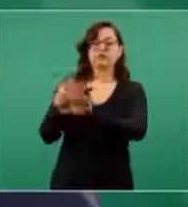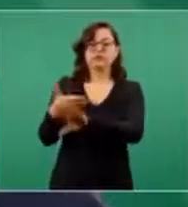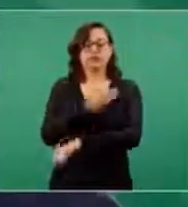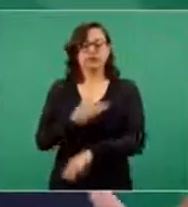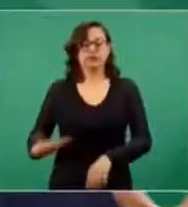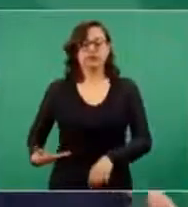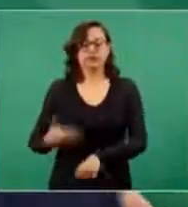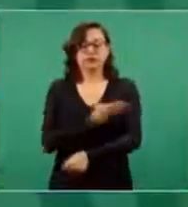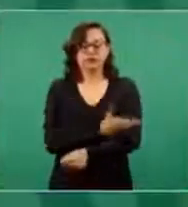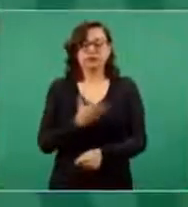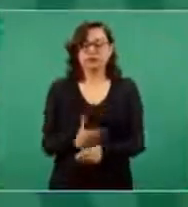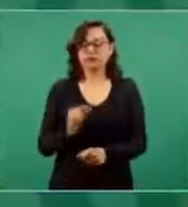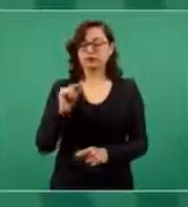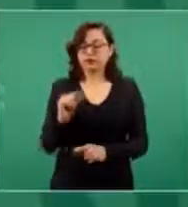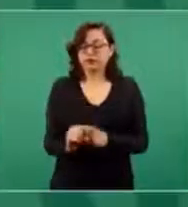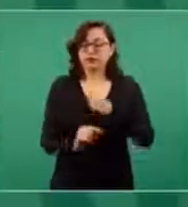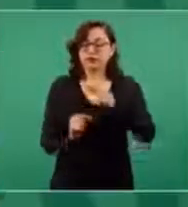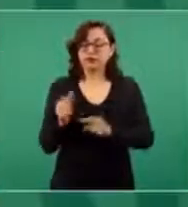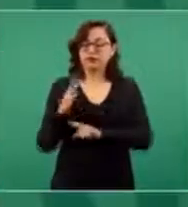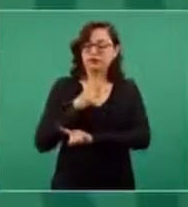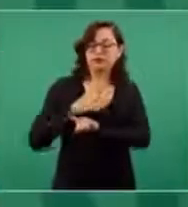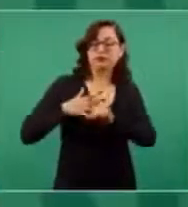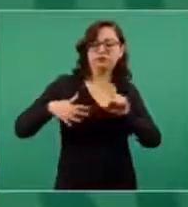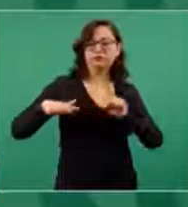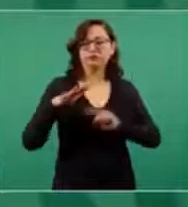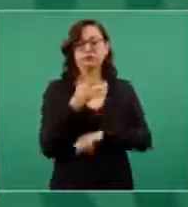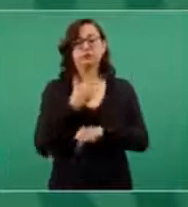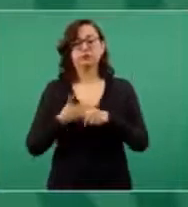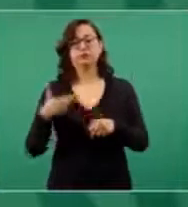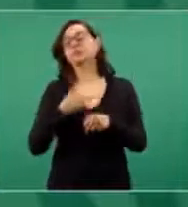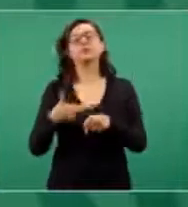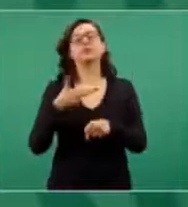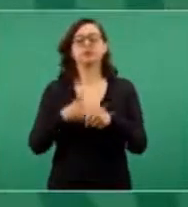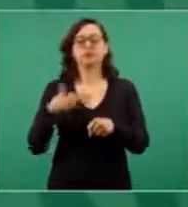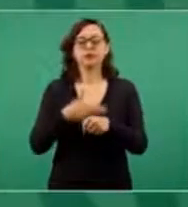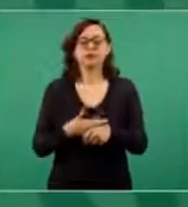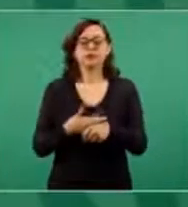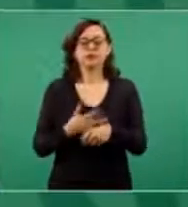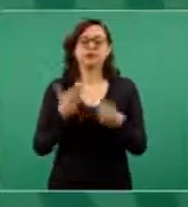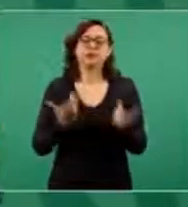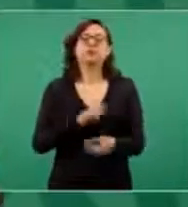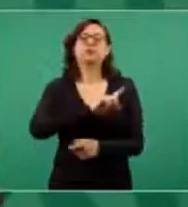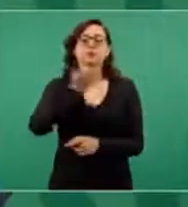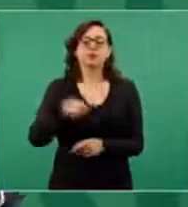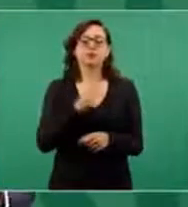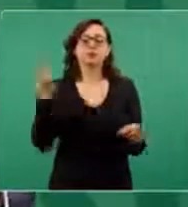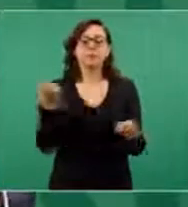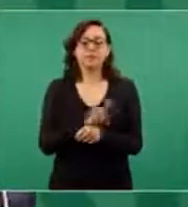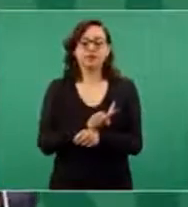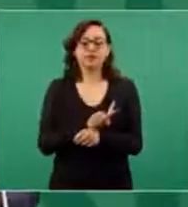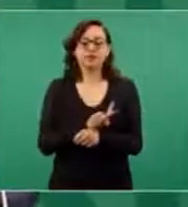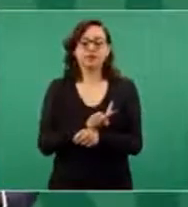Fueron creando las condiciones y lo demás pues es la